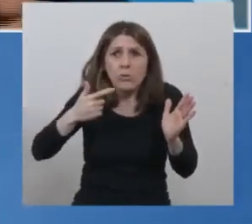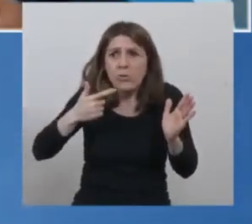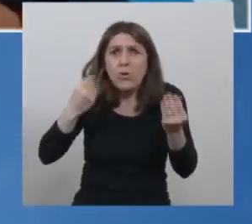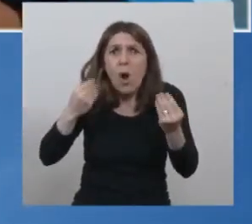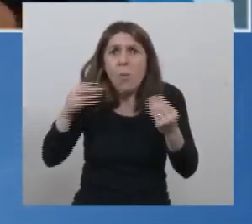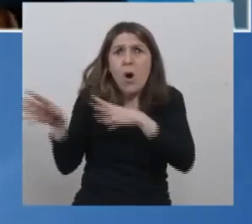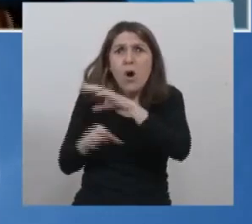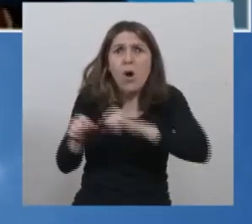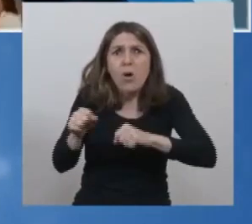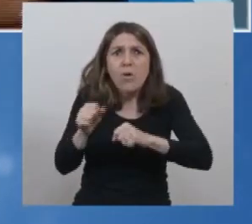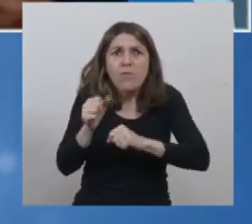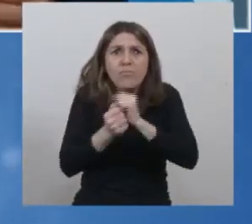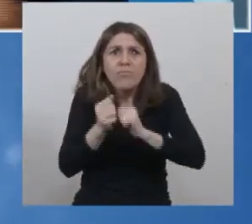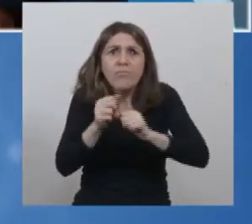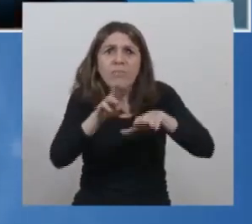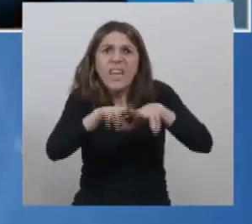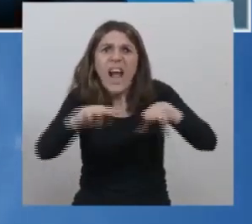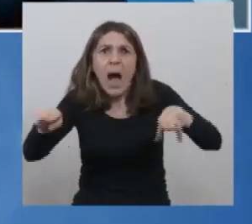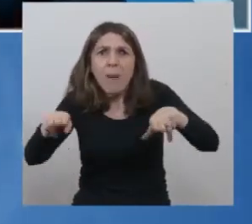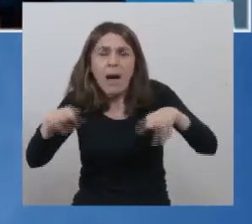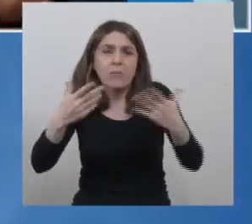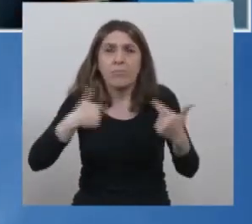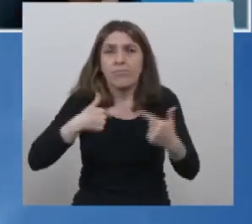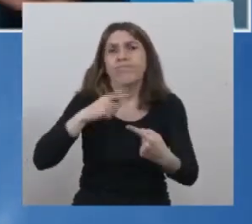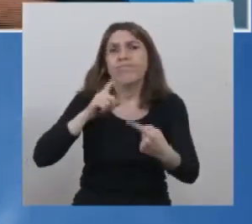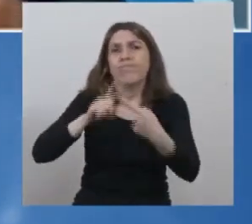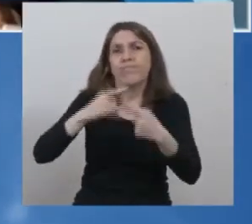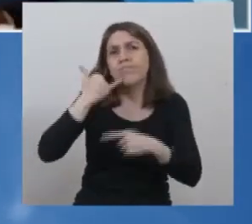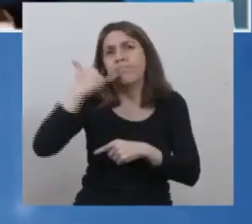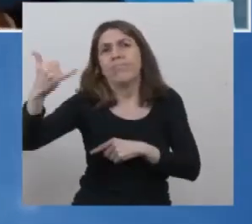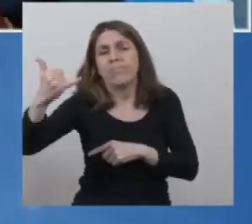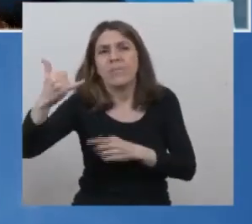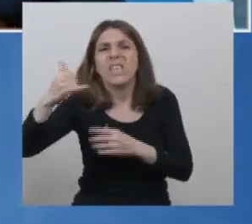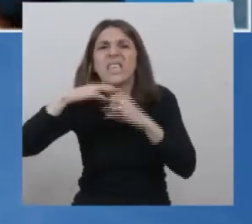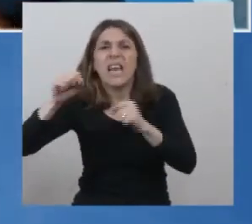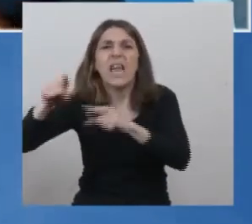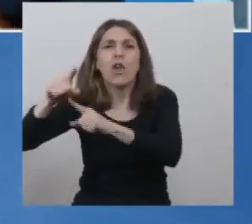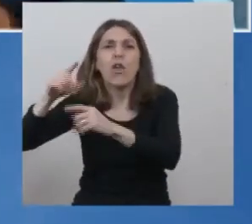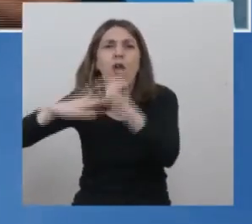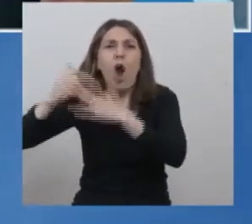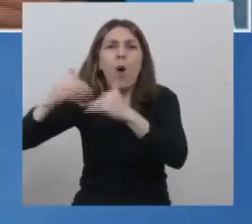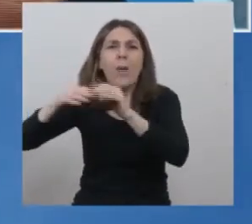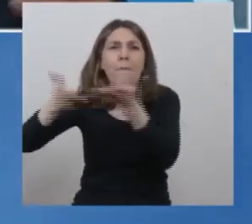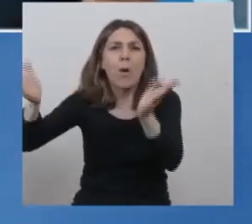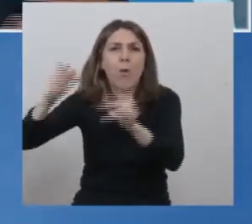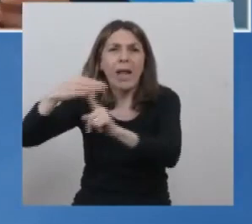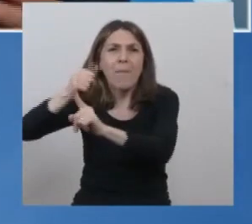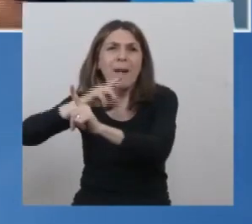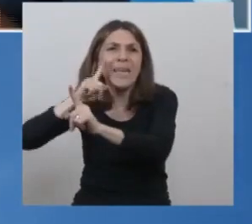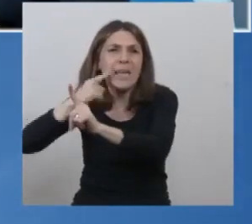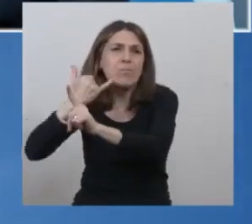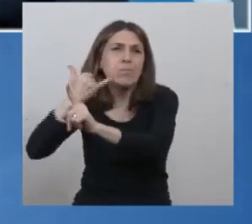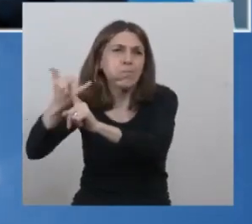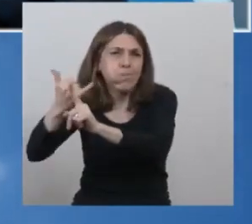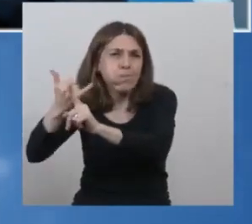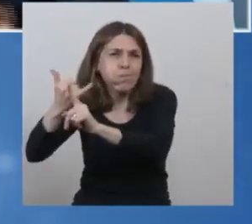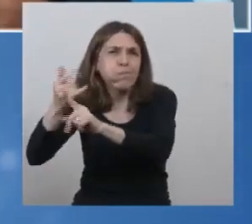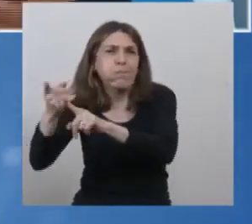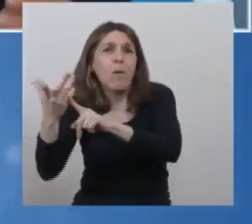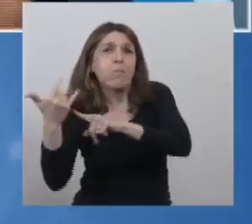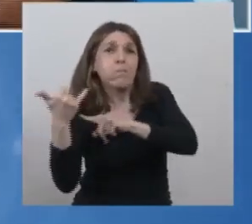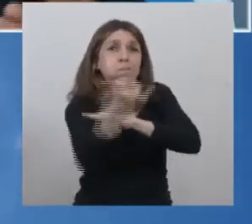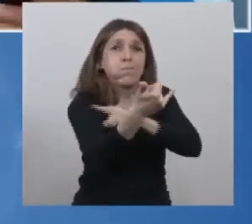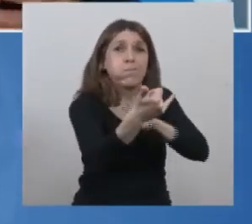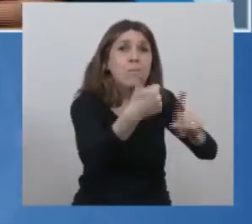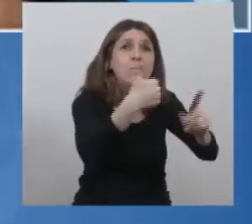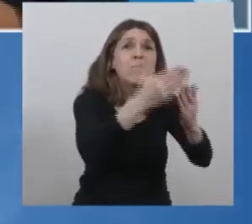internación? Nos pusimos en contacto con el Secretario de Obras Públicas, con Martín, enseguida conversa con el Ministro y